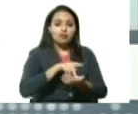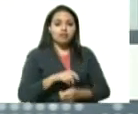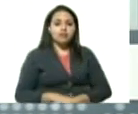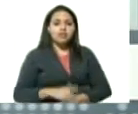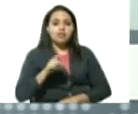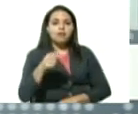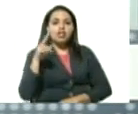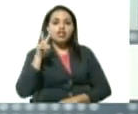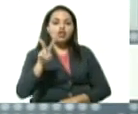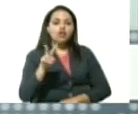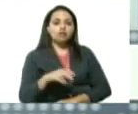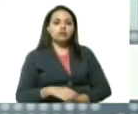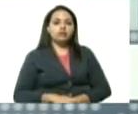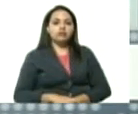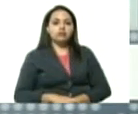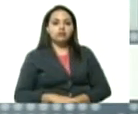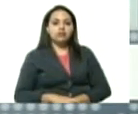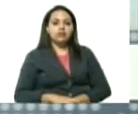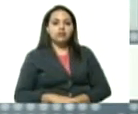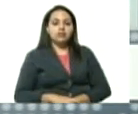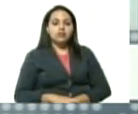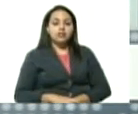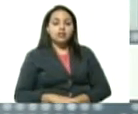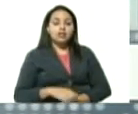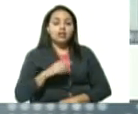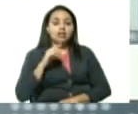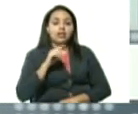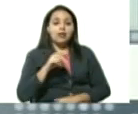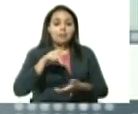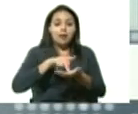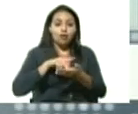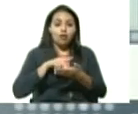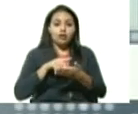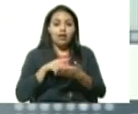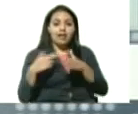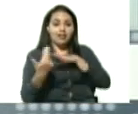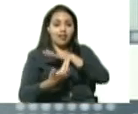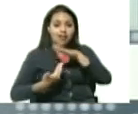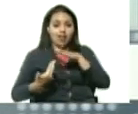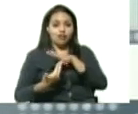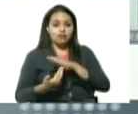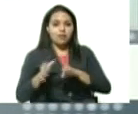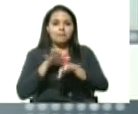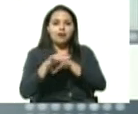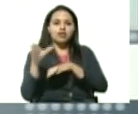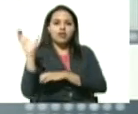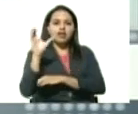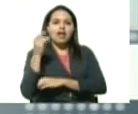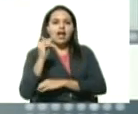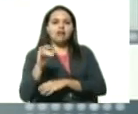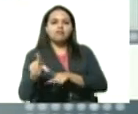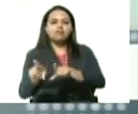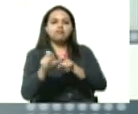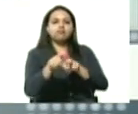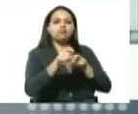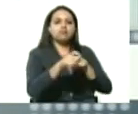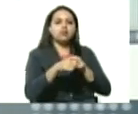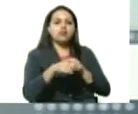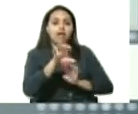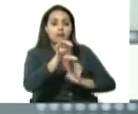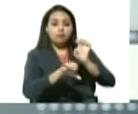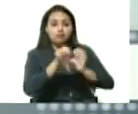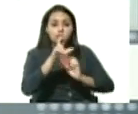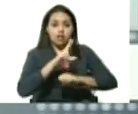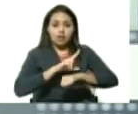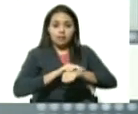casos en la parroquia El Recreo presidente la mayoría de los casos del distrito capital fueron captados en consulta